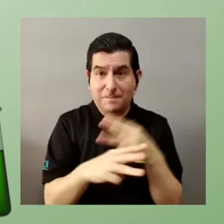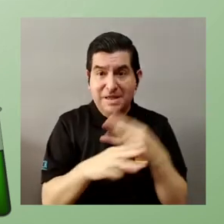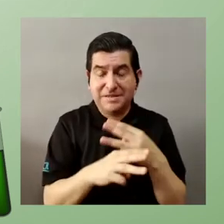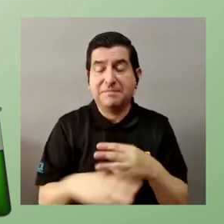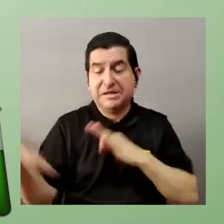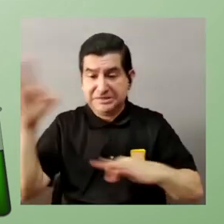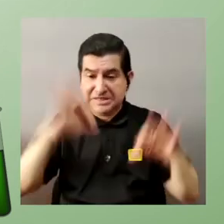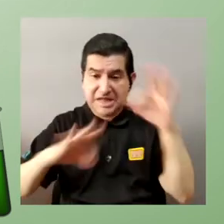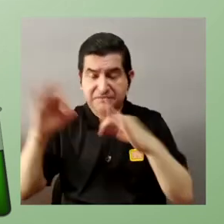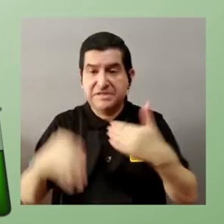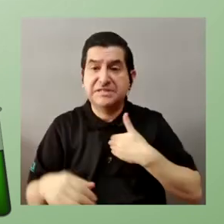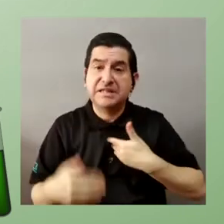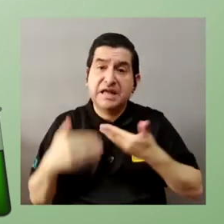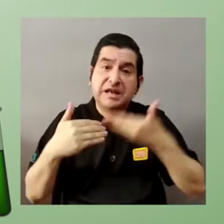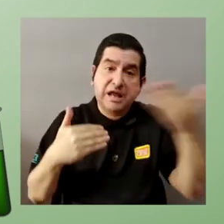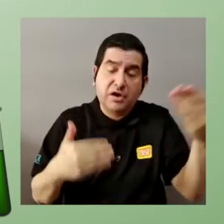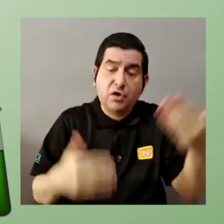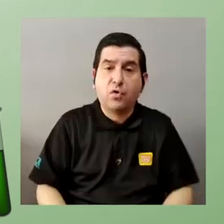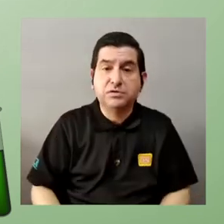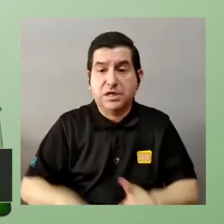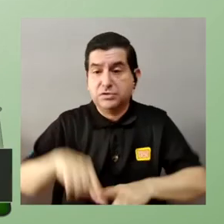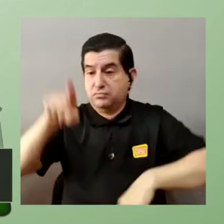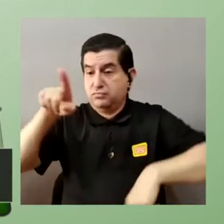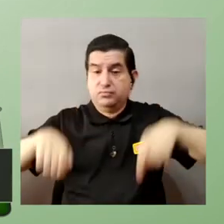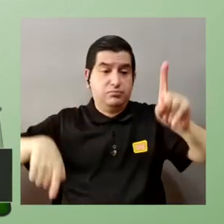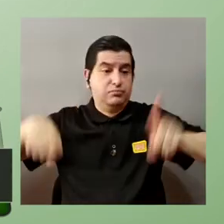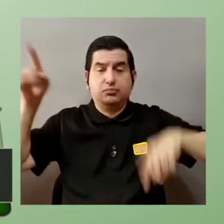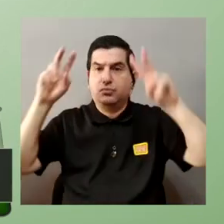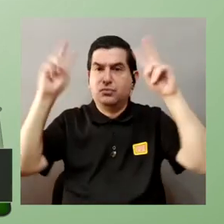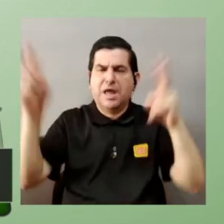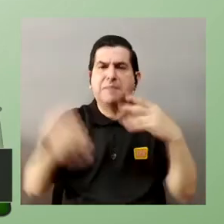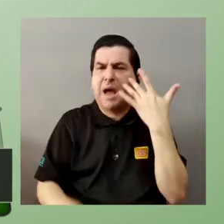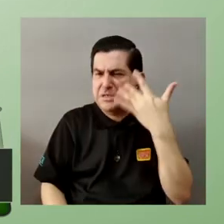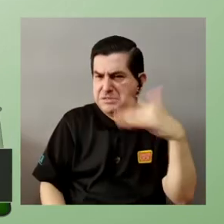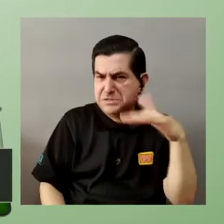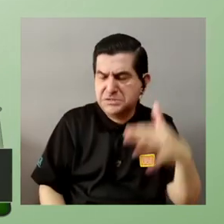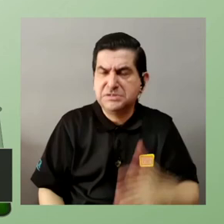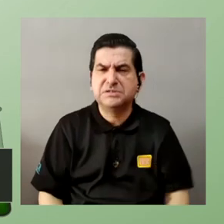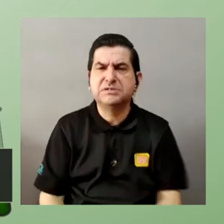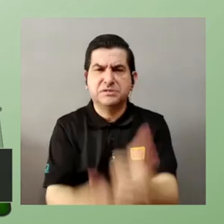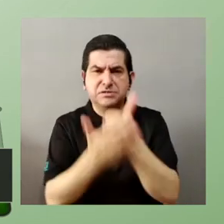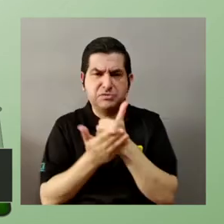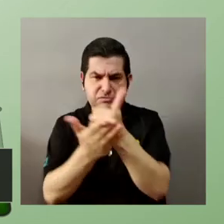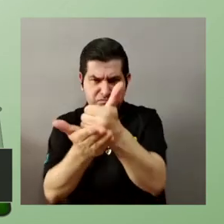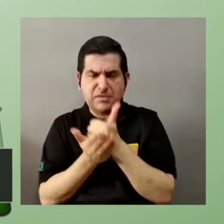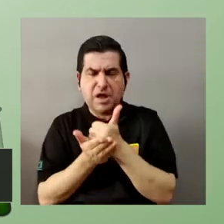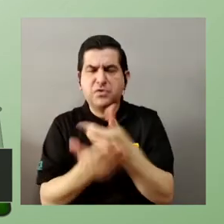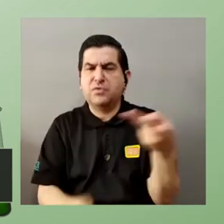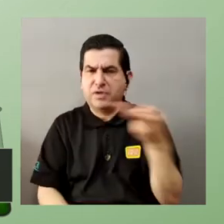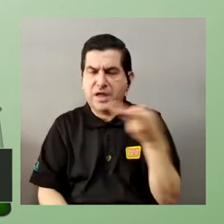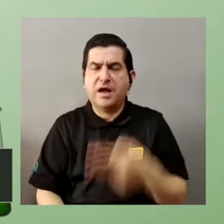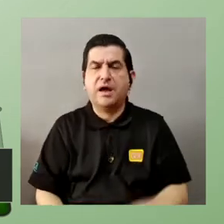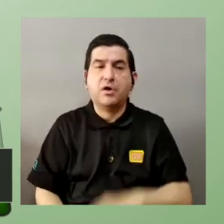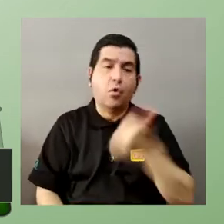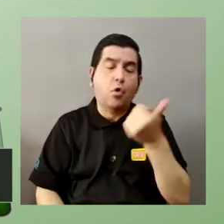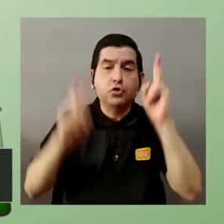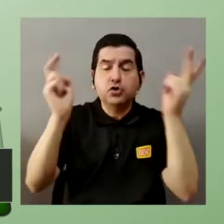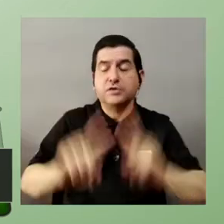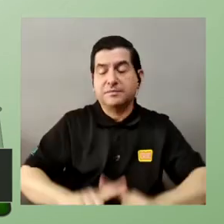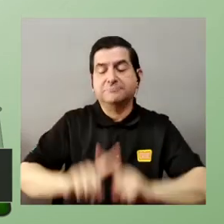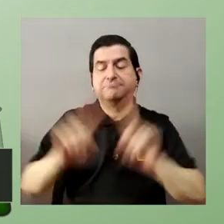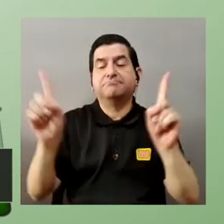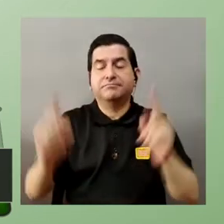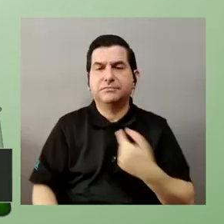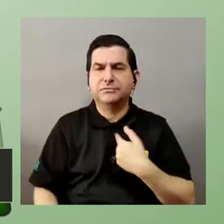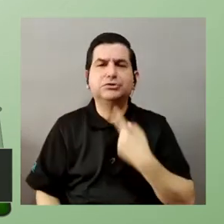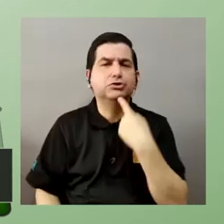bueno la matemática como la física tiene cosas sumamente diversas temas muy similares en donde nos ayudamos mucho y temas un poquito más